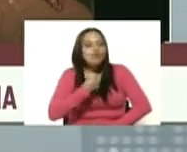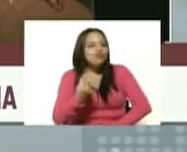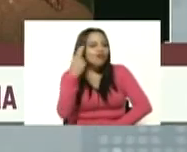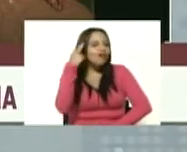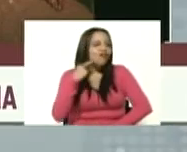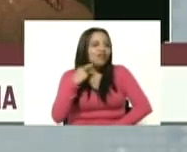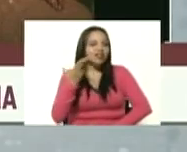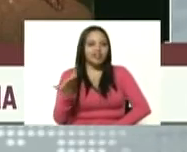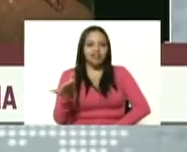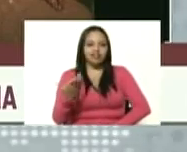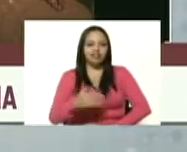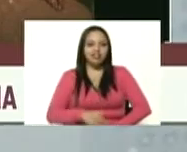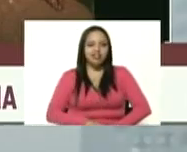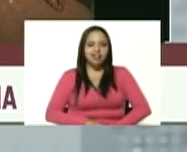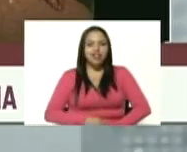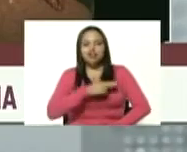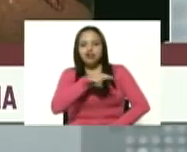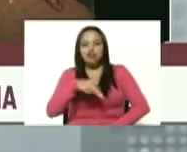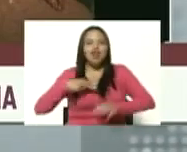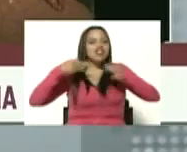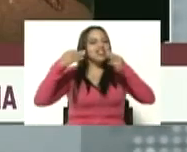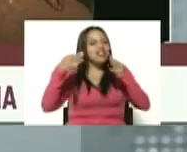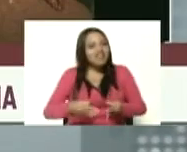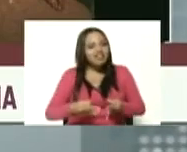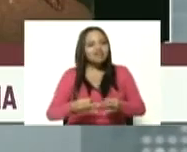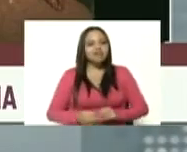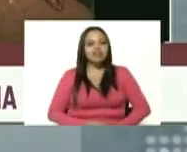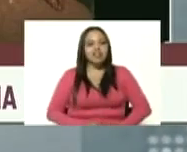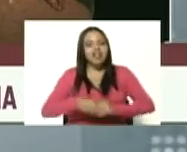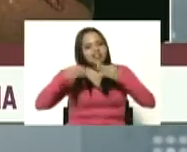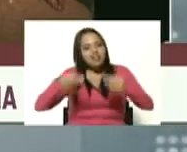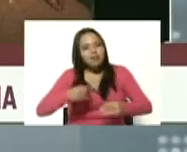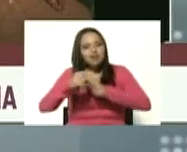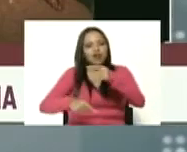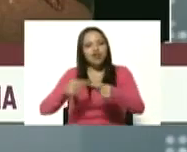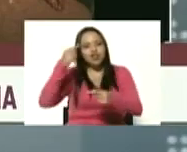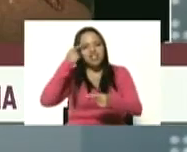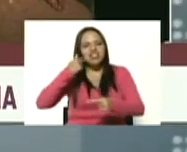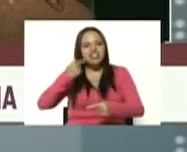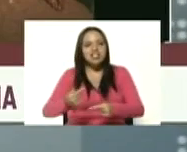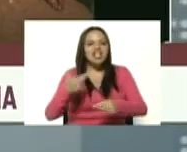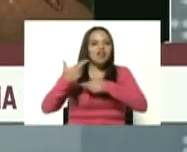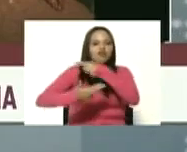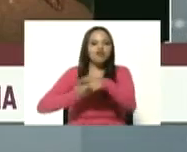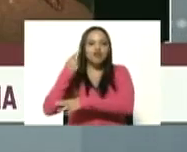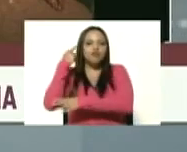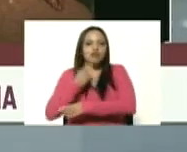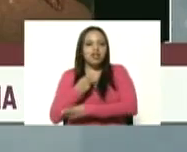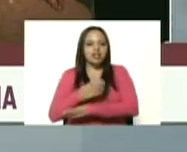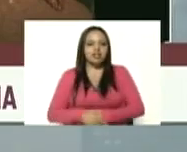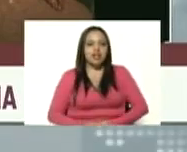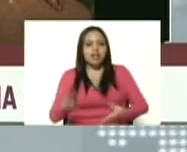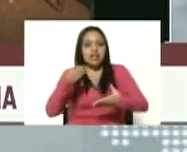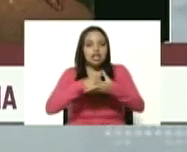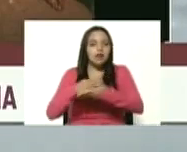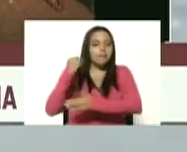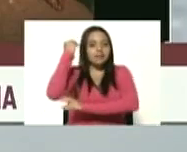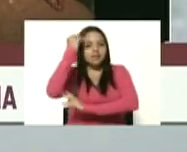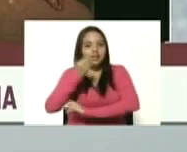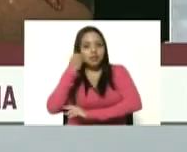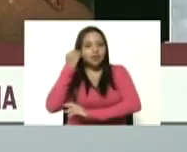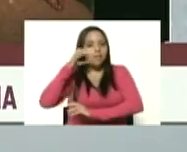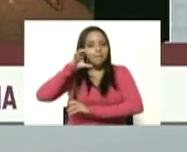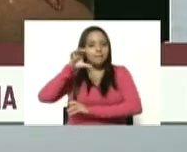nosotros debemos reivindicar cada día que la revolución es bolivariana basada en el pensamiento de nuestro padre